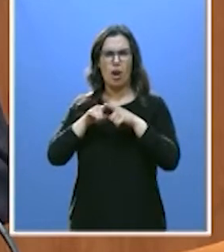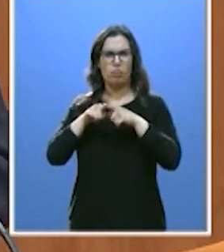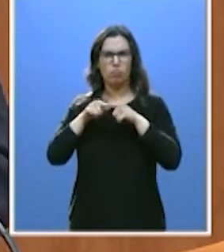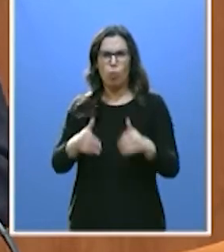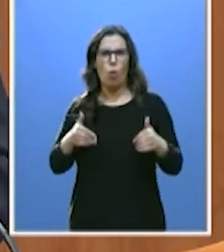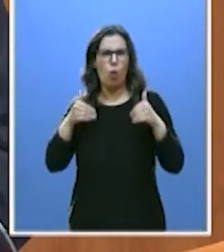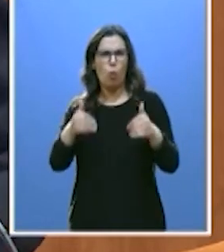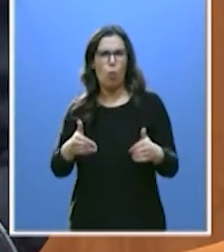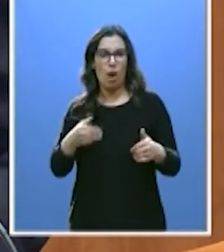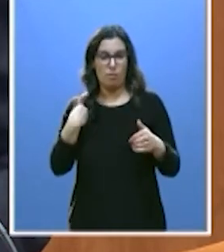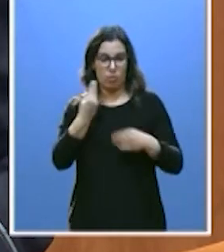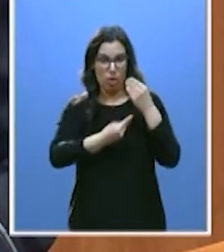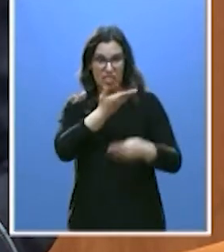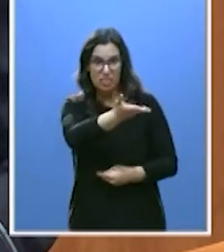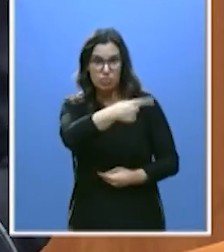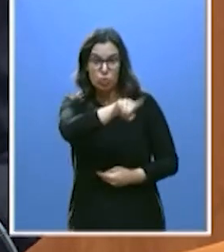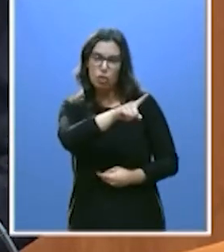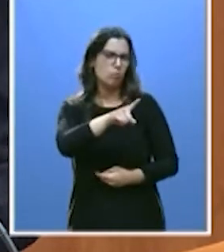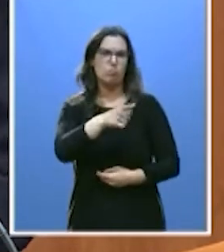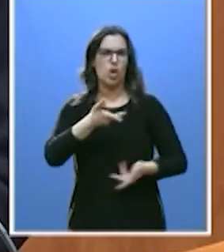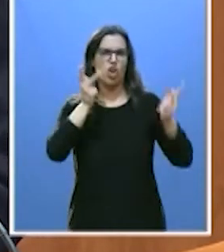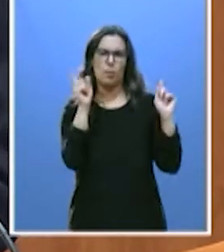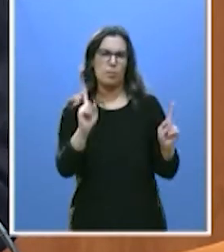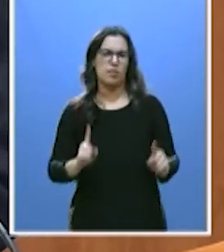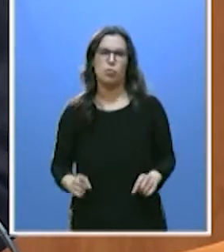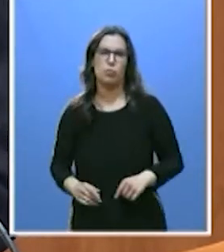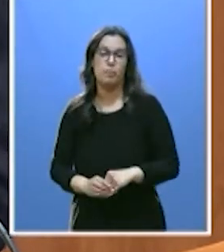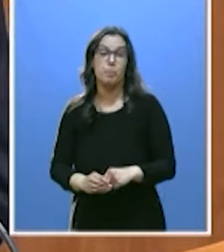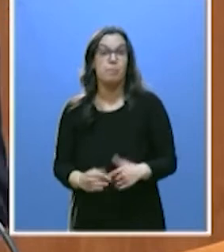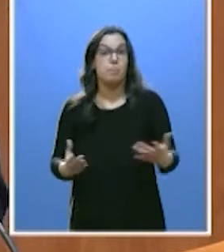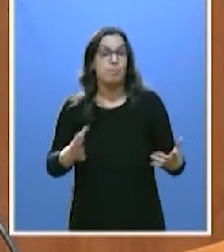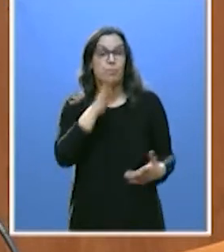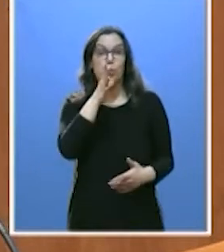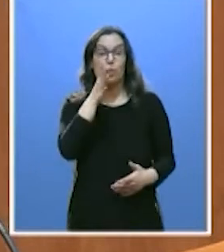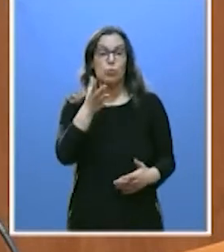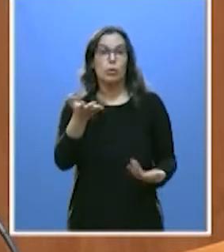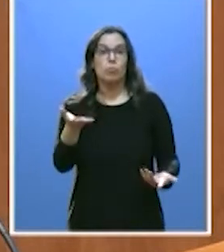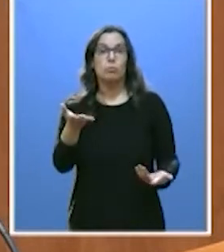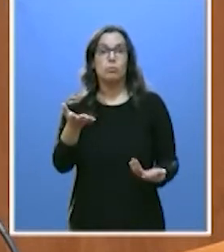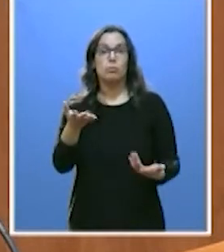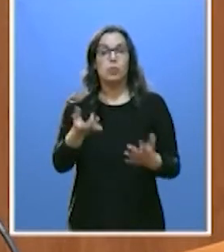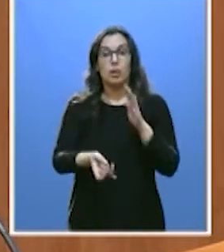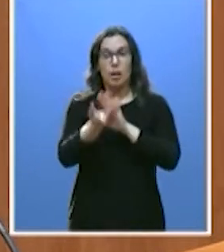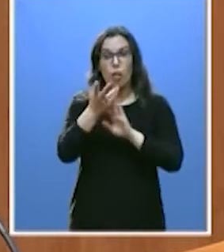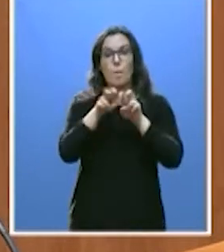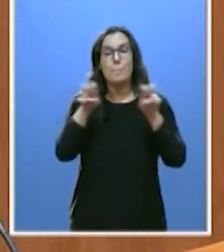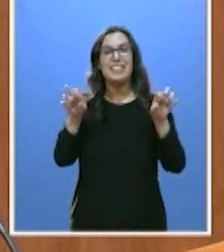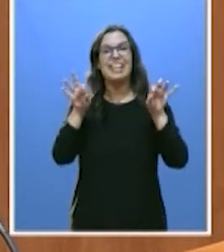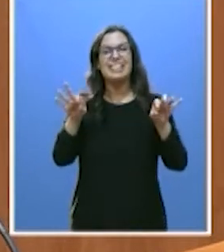el Partido Socialista en esta comunidad. Por eso se ha constituido la mesa de la hostelería